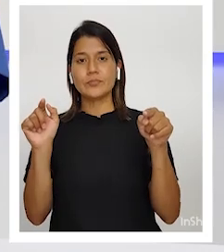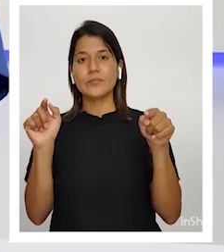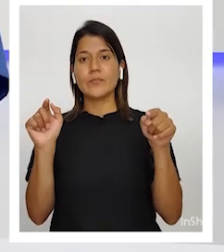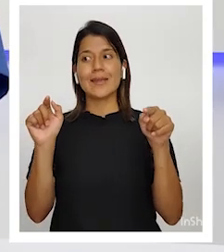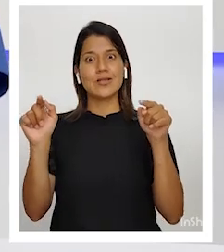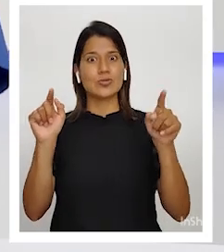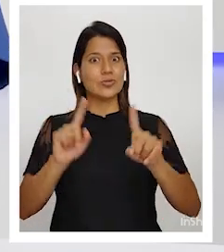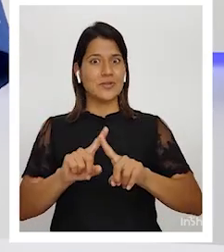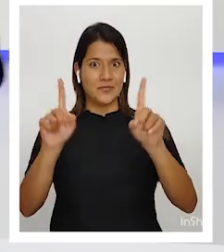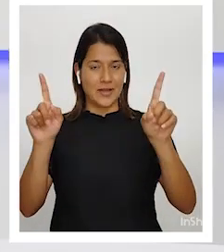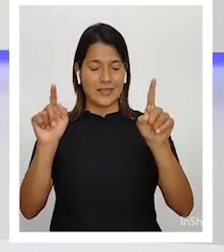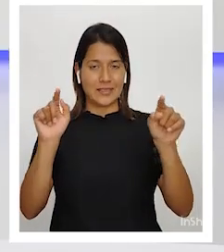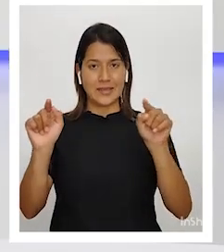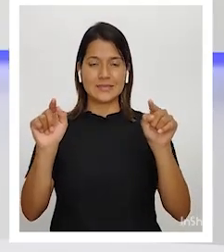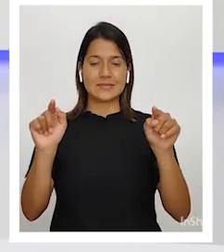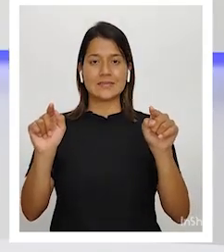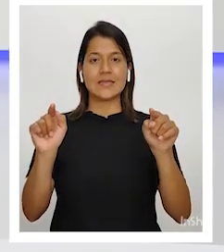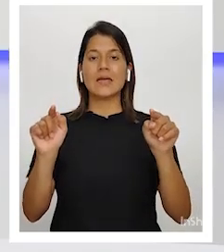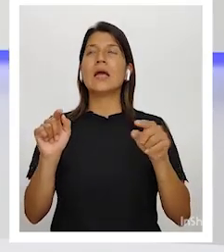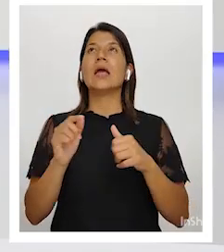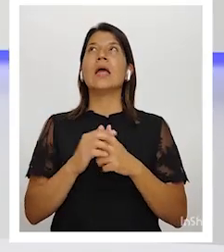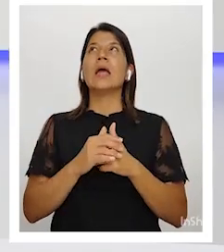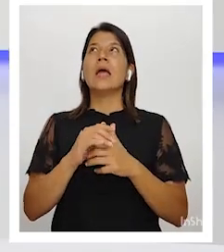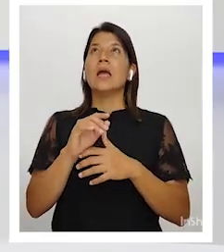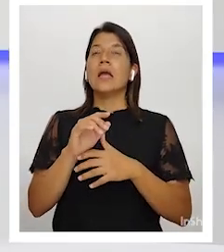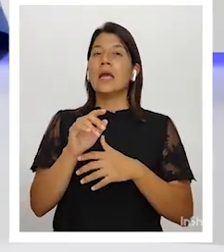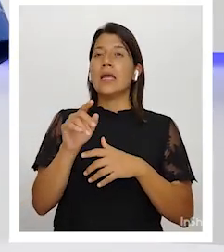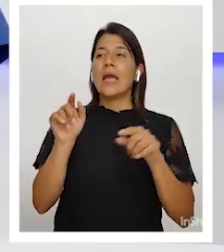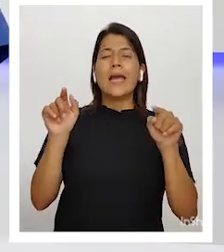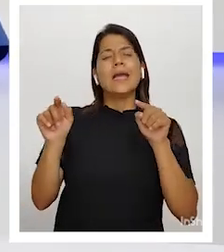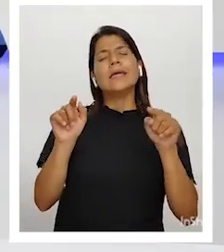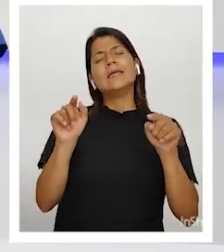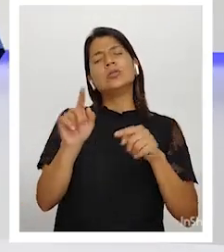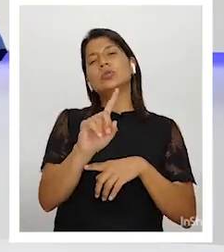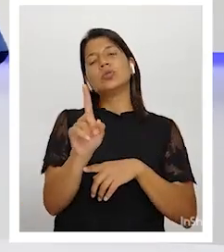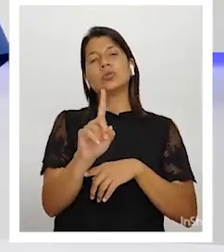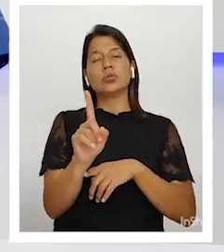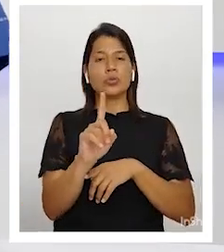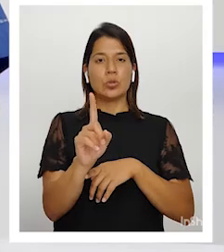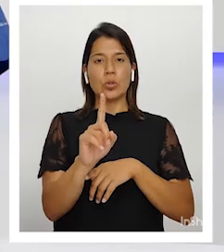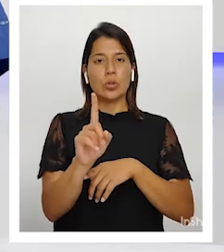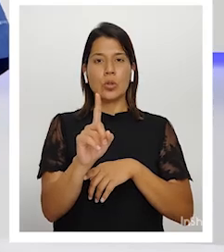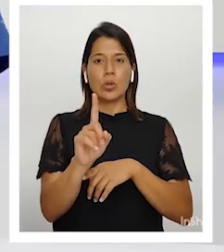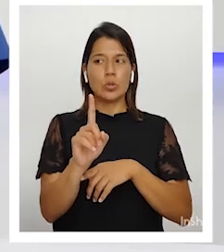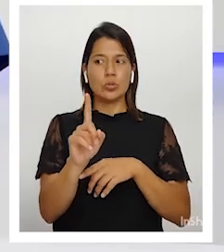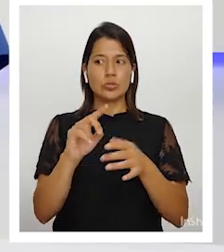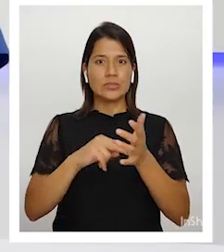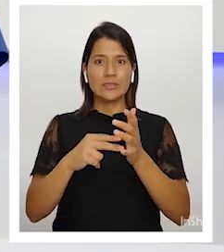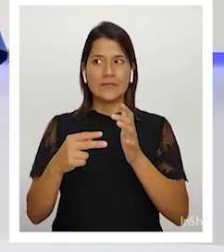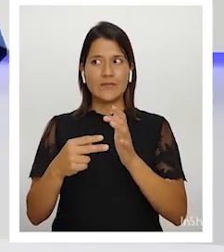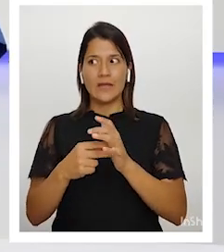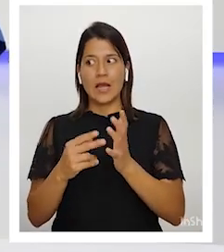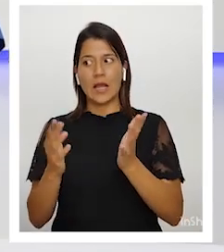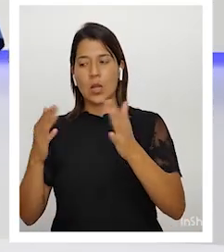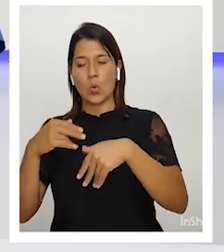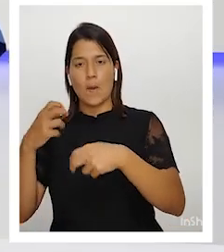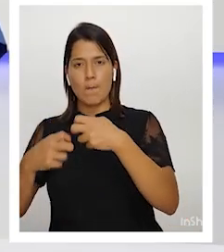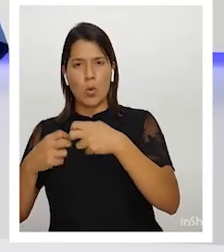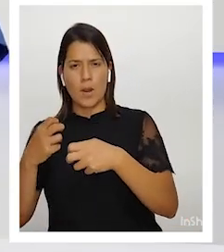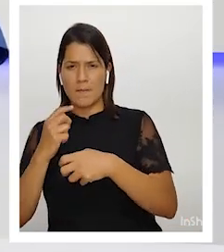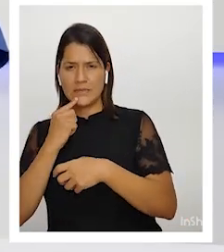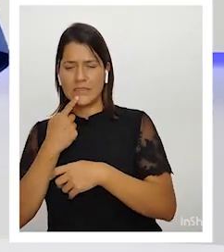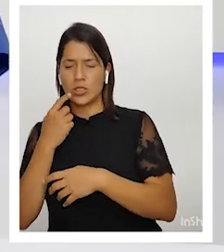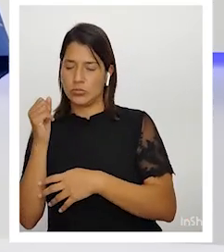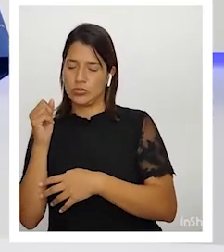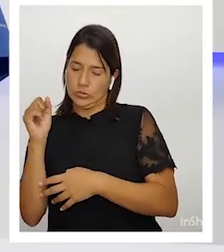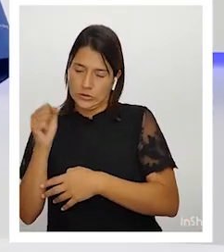diferentes, no que carecen, no que adolecen de problemas serios, sino